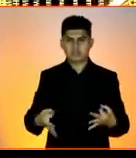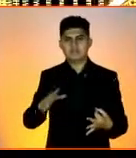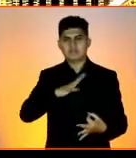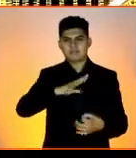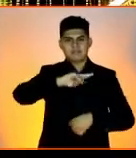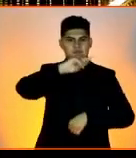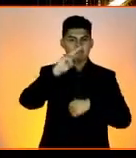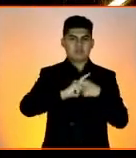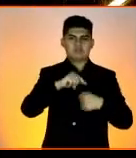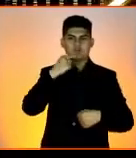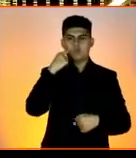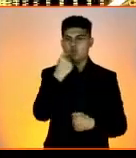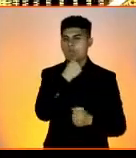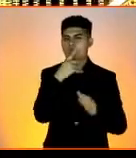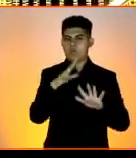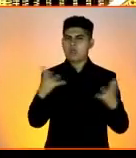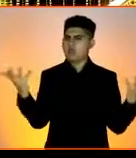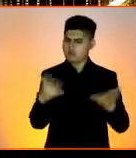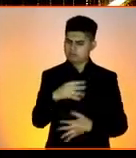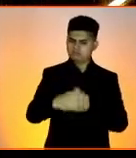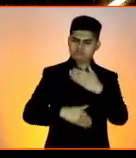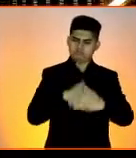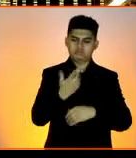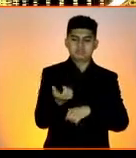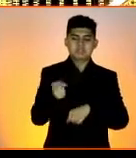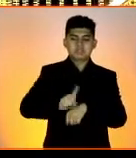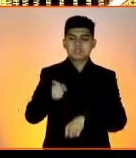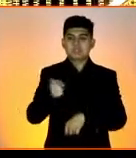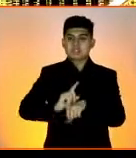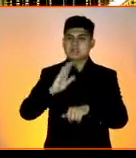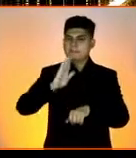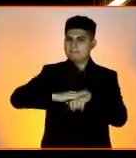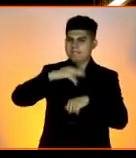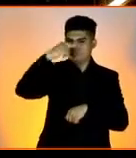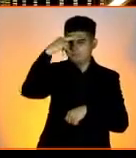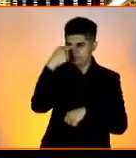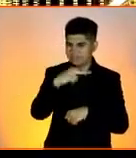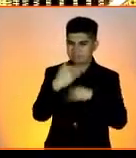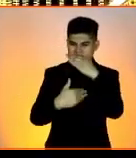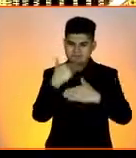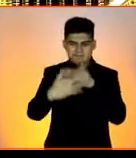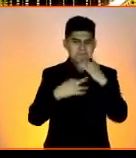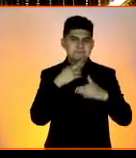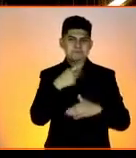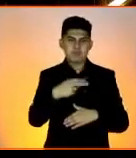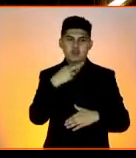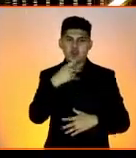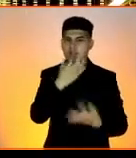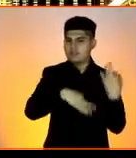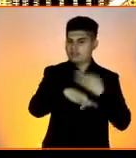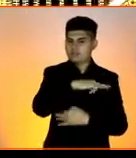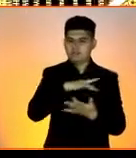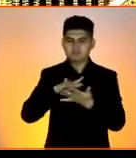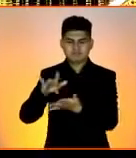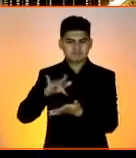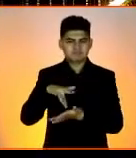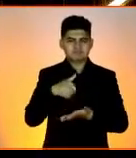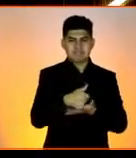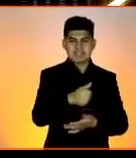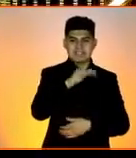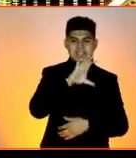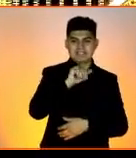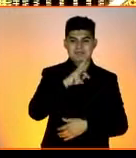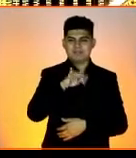hagamos nuestra parte, para que cada día sea un mejor México en beneficio de todos. Gracias al CEMEFI por la